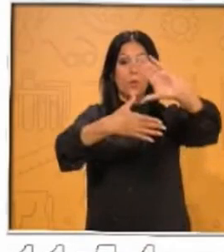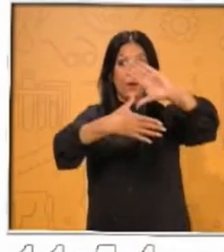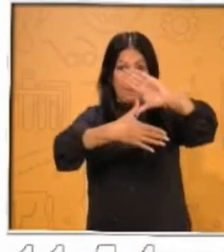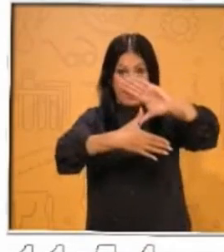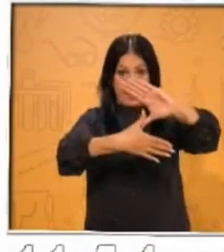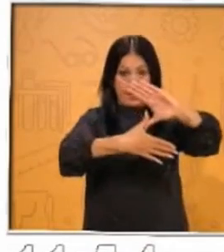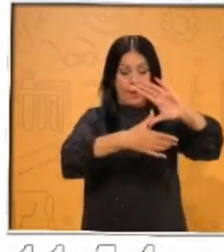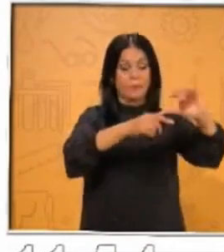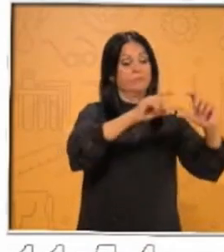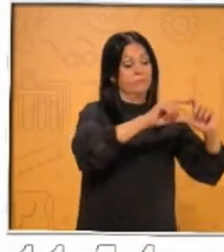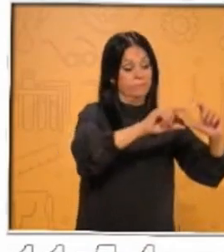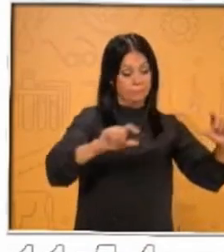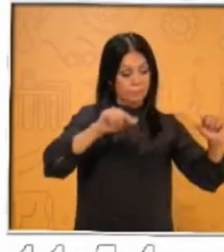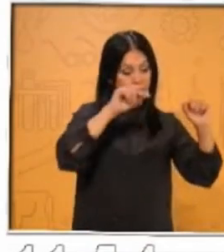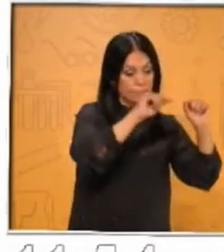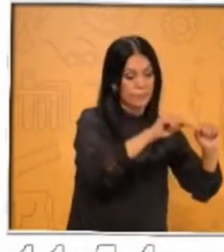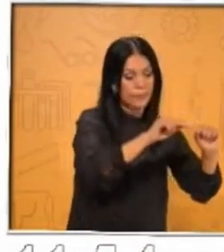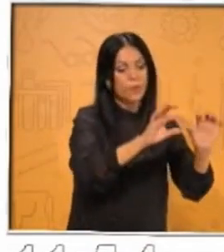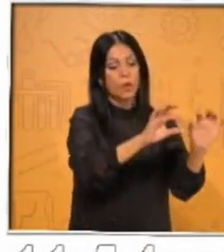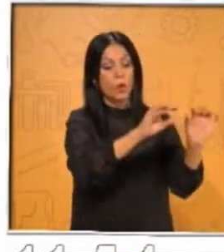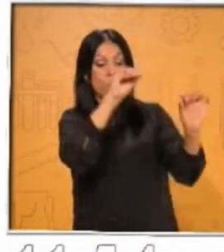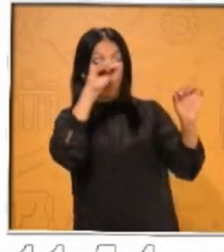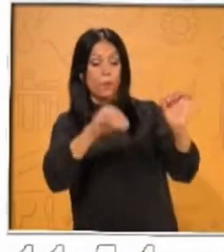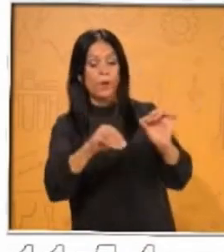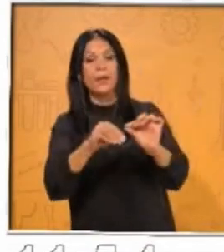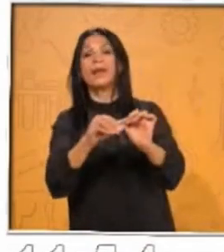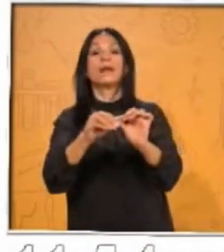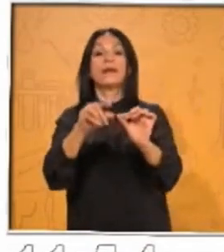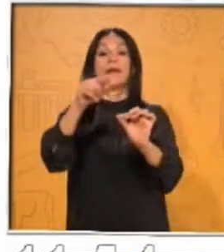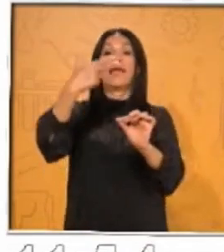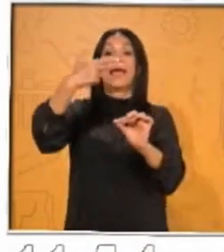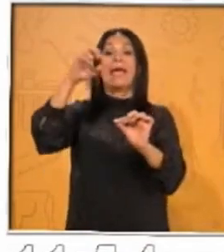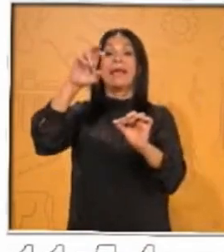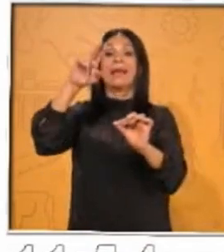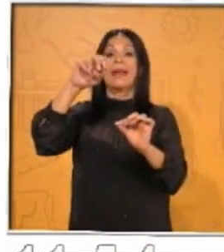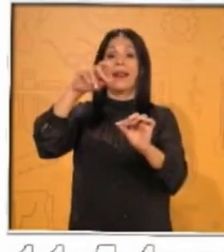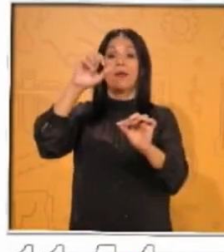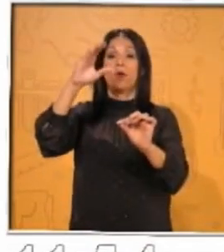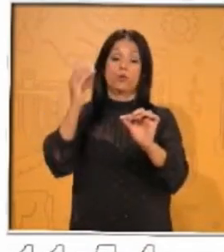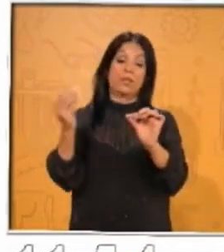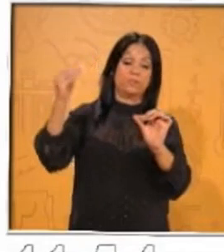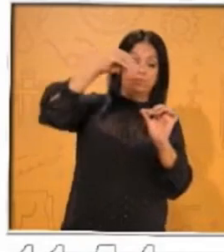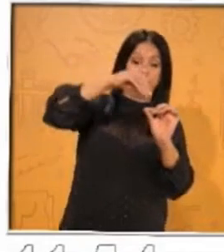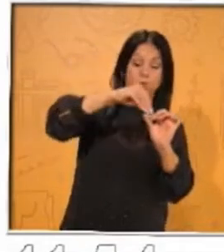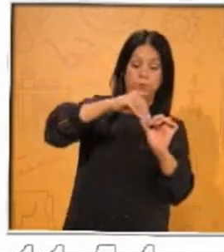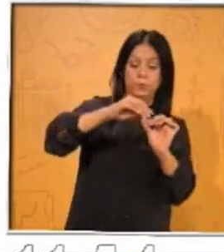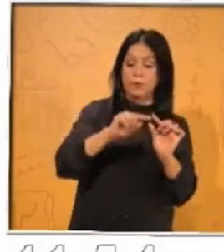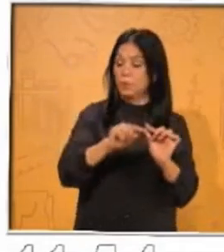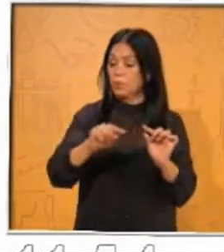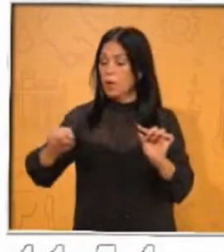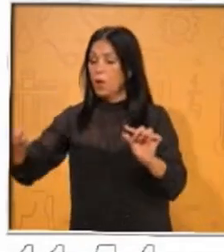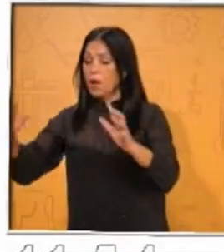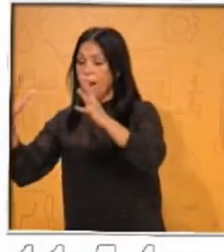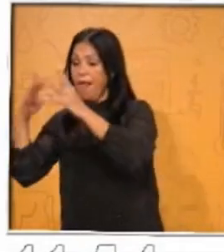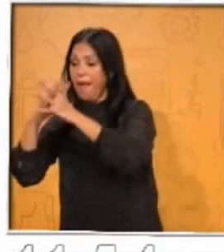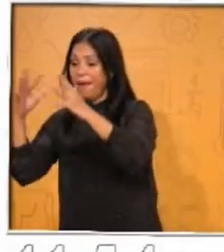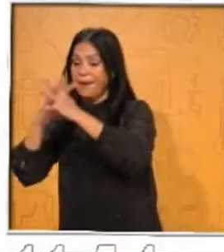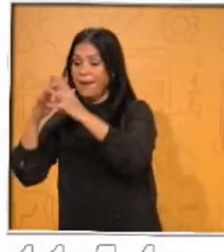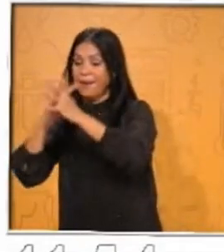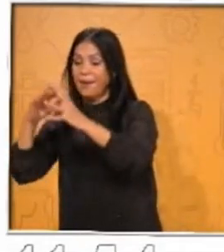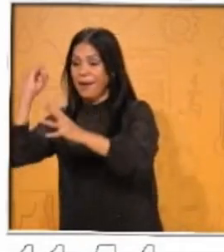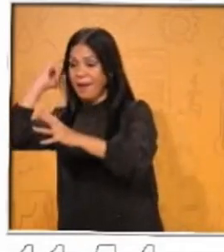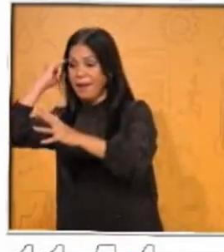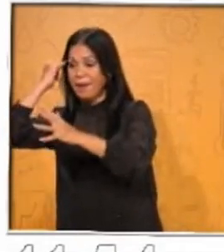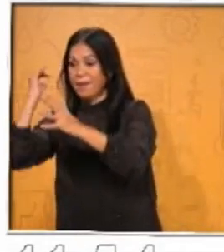México, en el año de 1519 la conquista de Tenochtitlán por Hernán Cortés en 1521